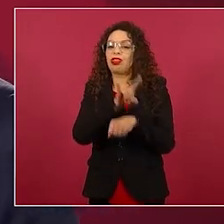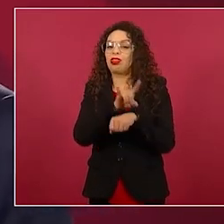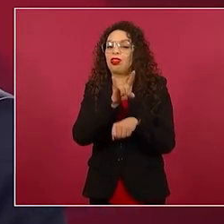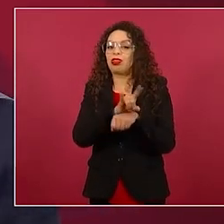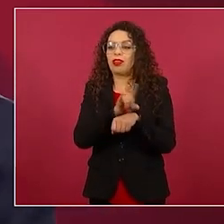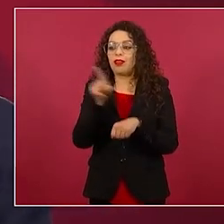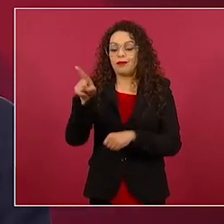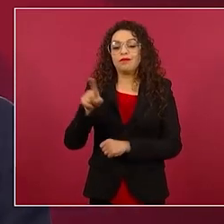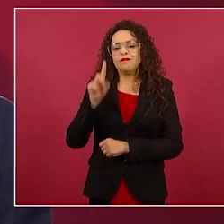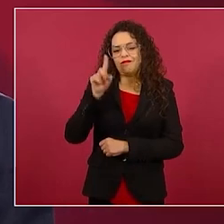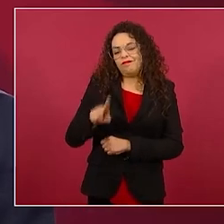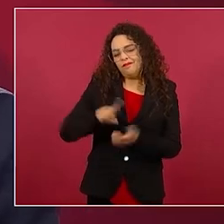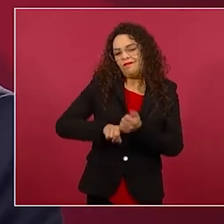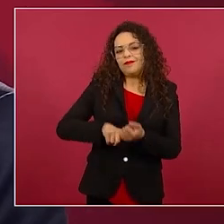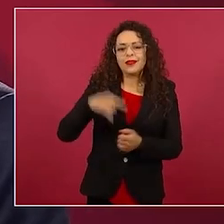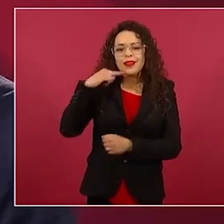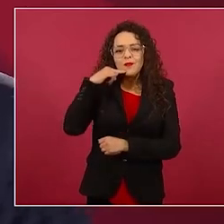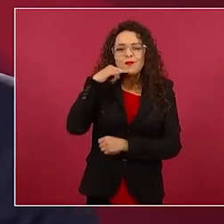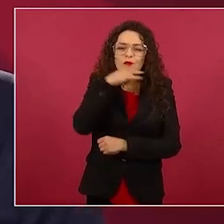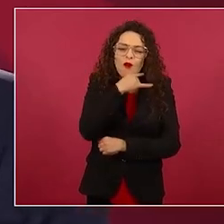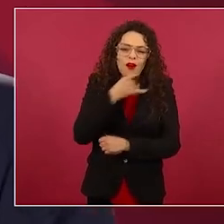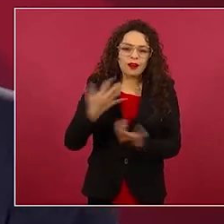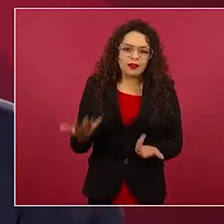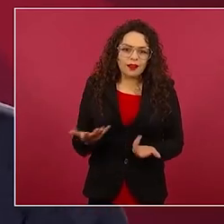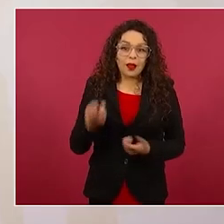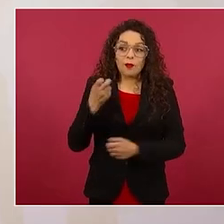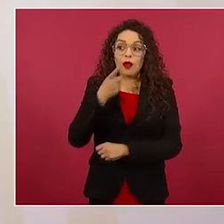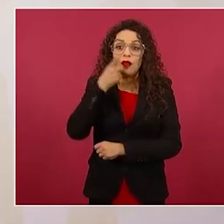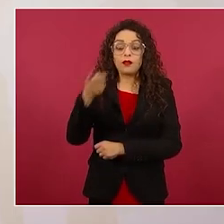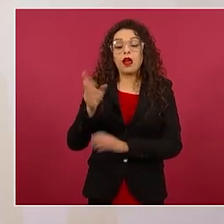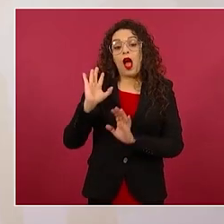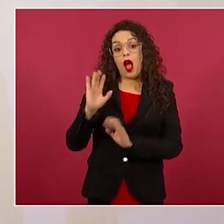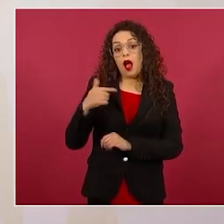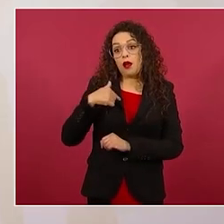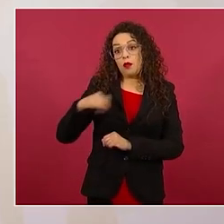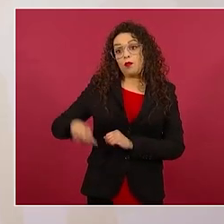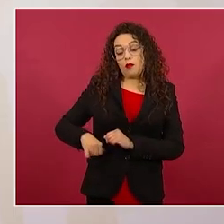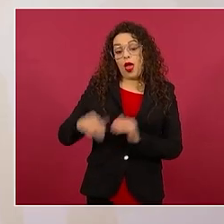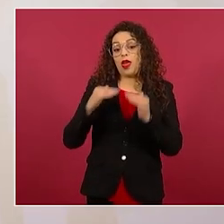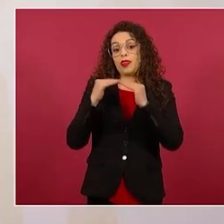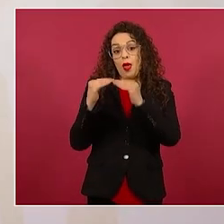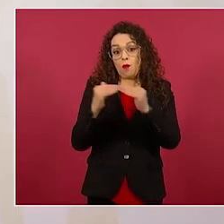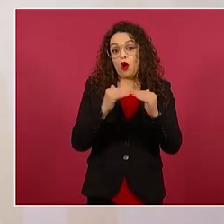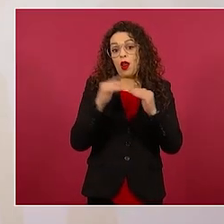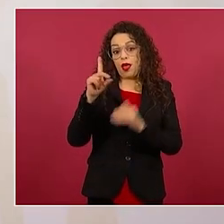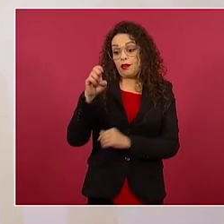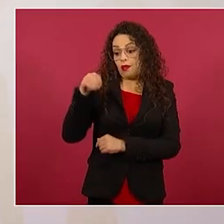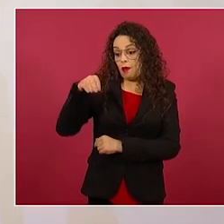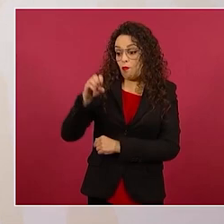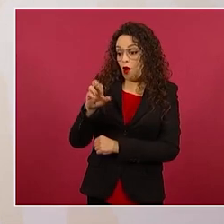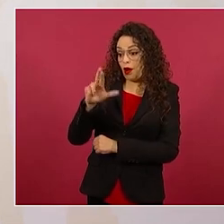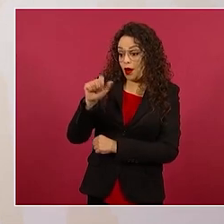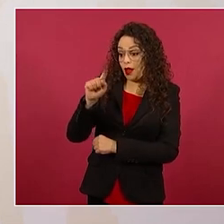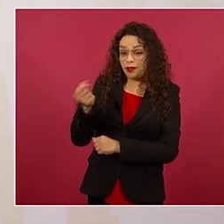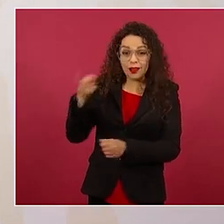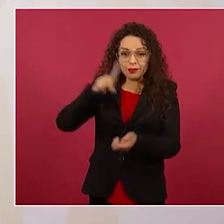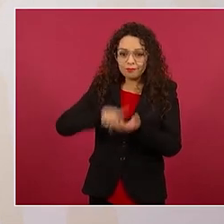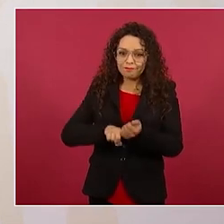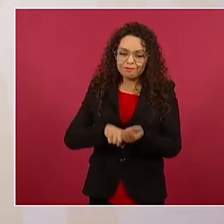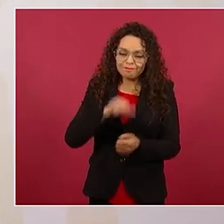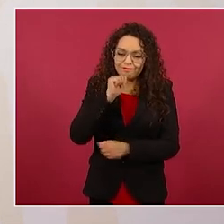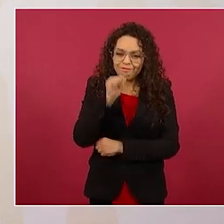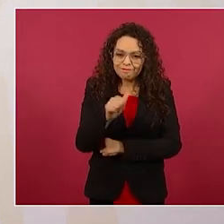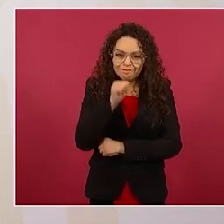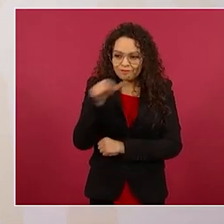Entonces, se hacen pasar por demócratas, pero no lo son. Ellos quisieran un